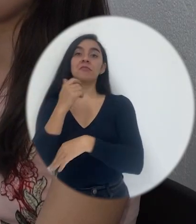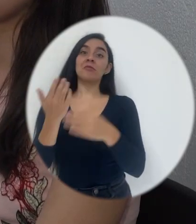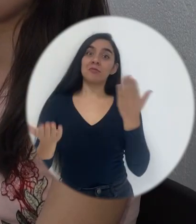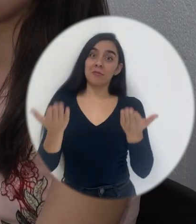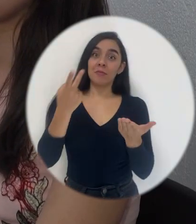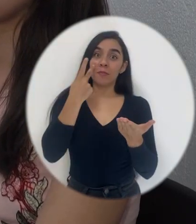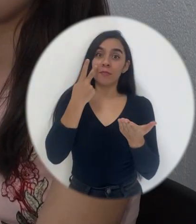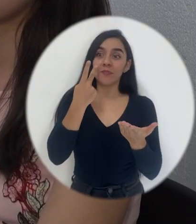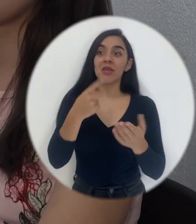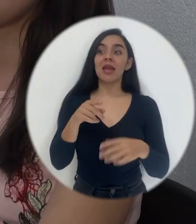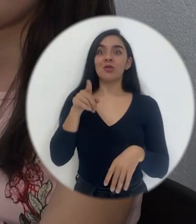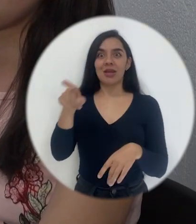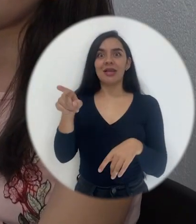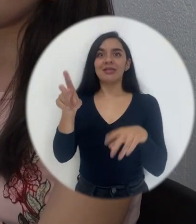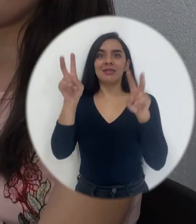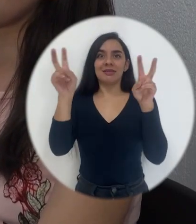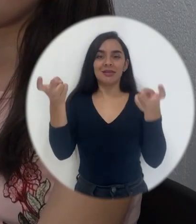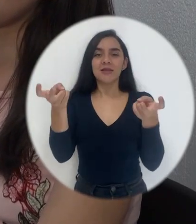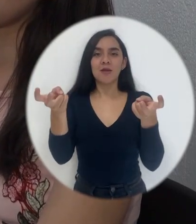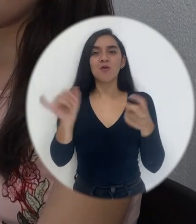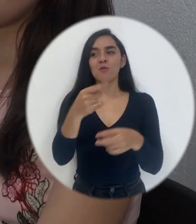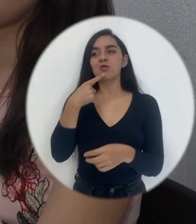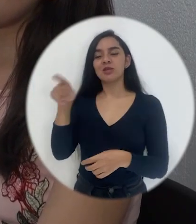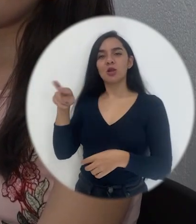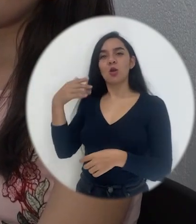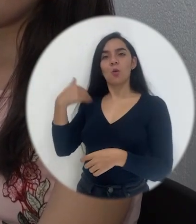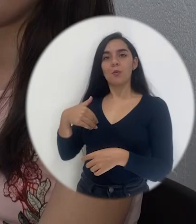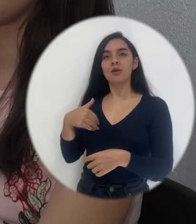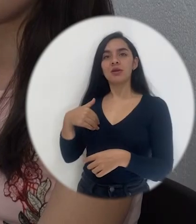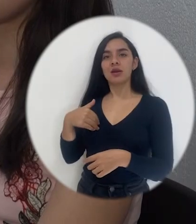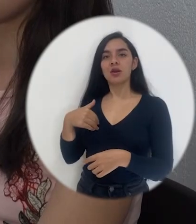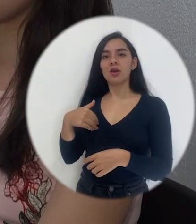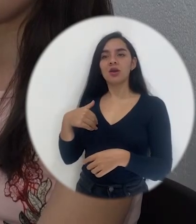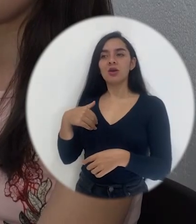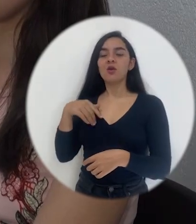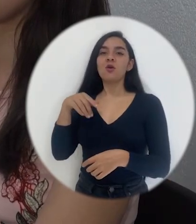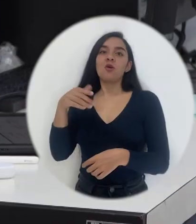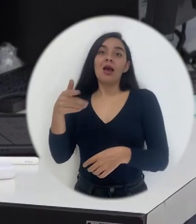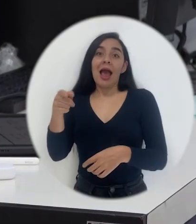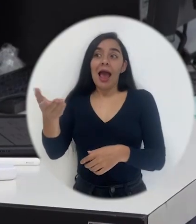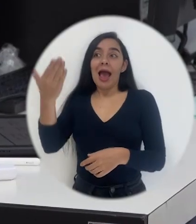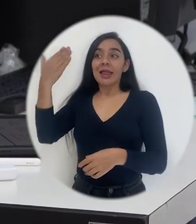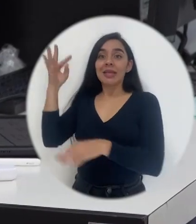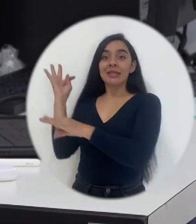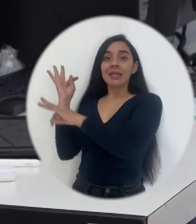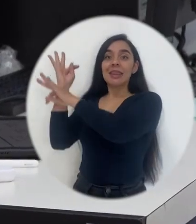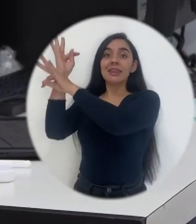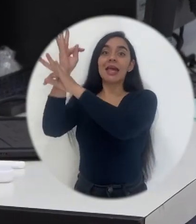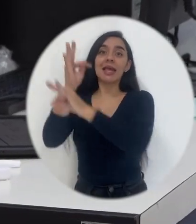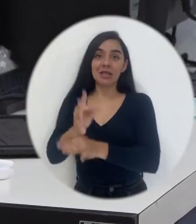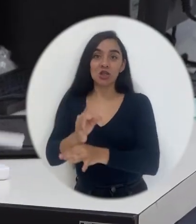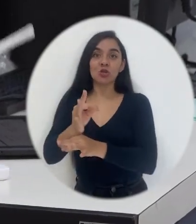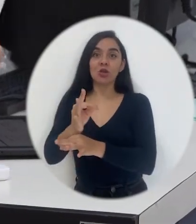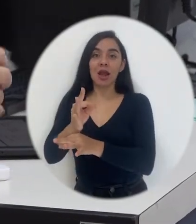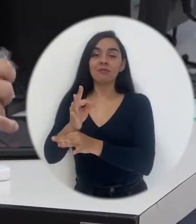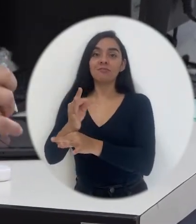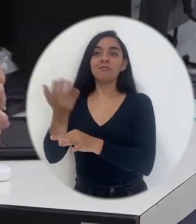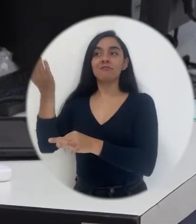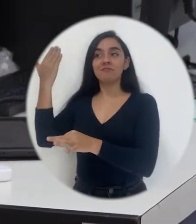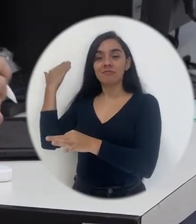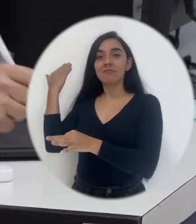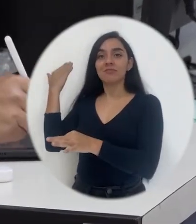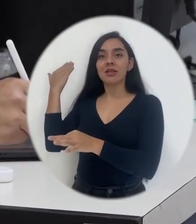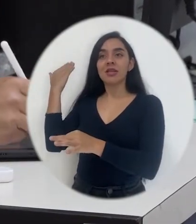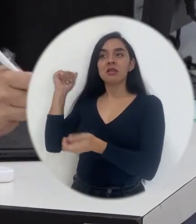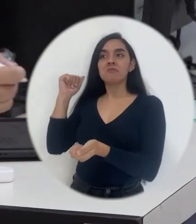la temática de que, como dice el compañero, eso lo hacía de una manera tradicional y lo sigo haciendo de una manera